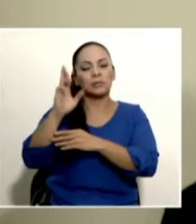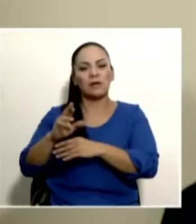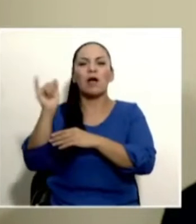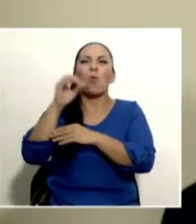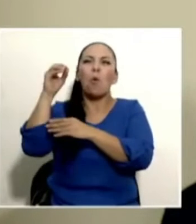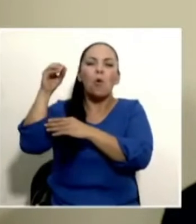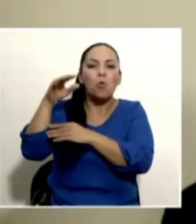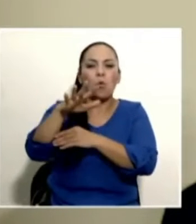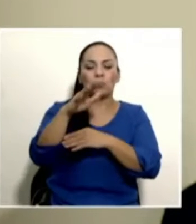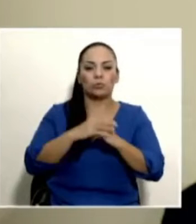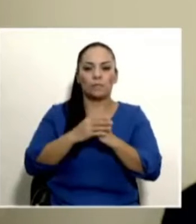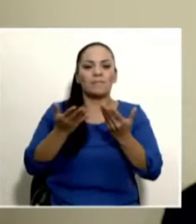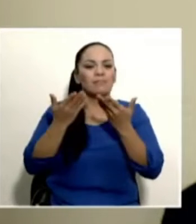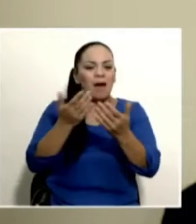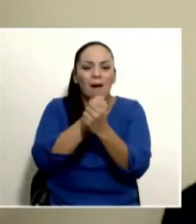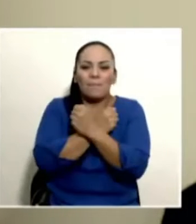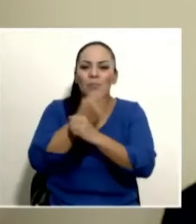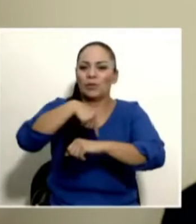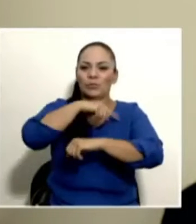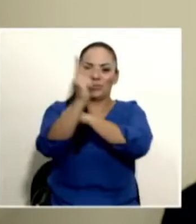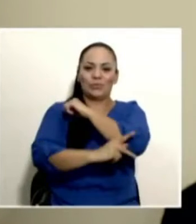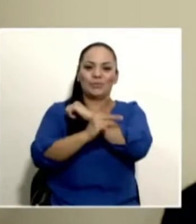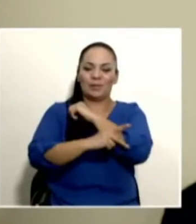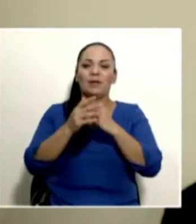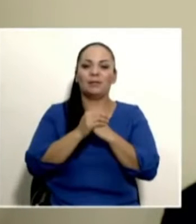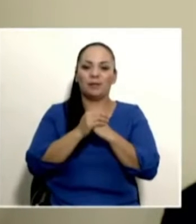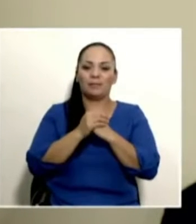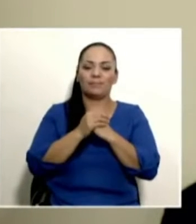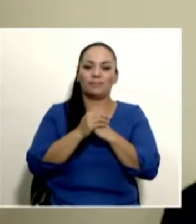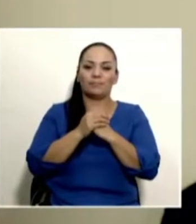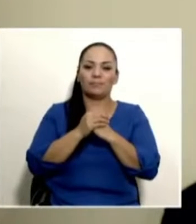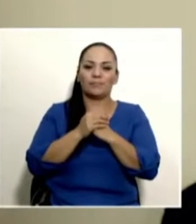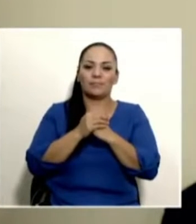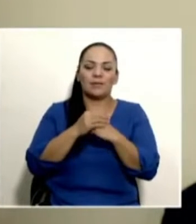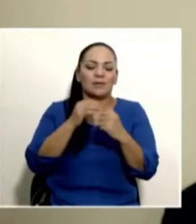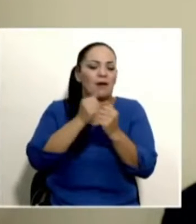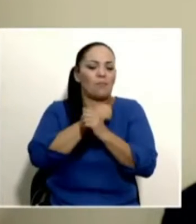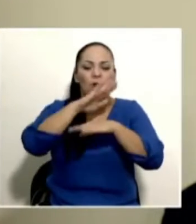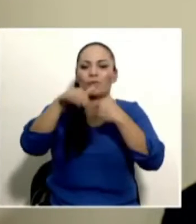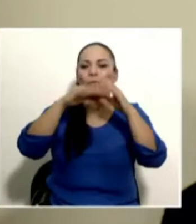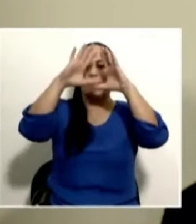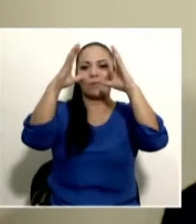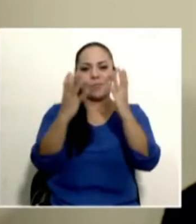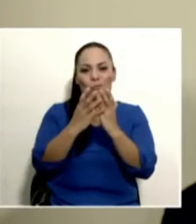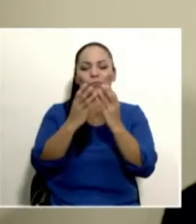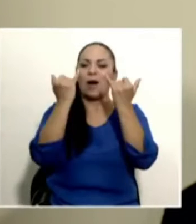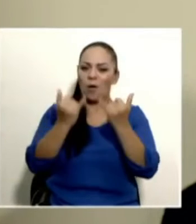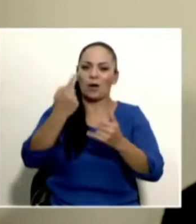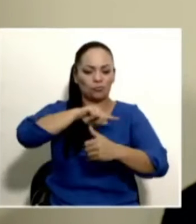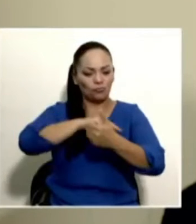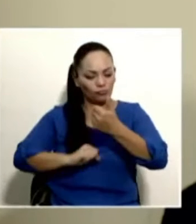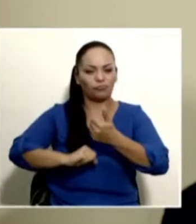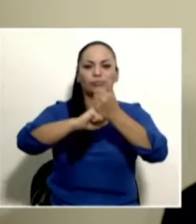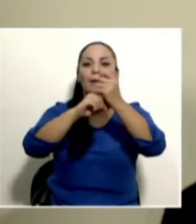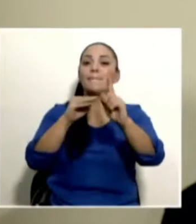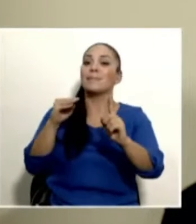El amor a nuestra patria y más allá al mundo entero nos llama a reforzar el mensaje que,